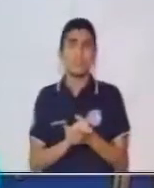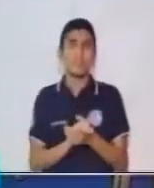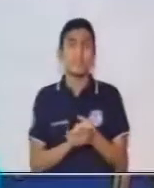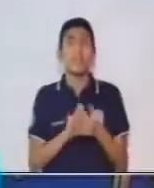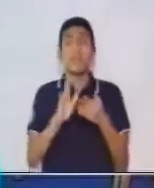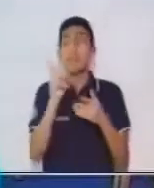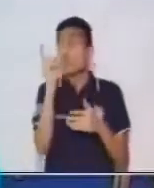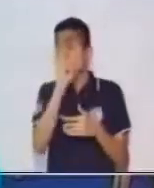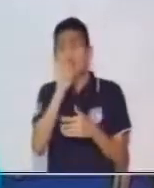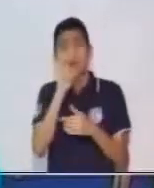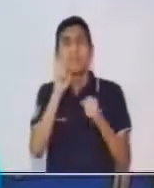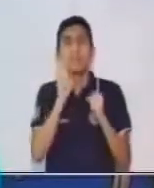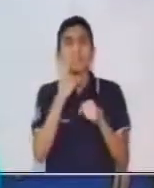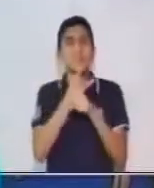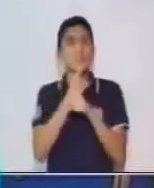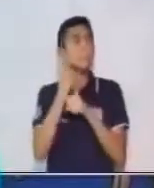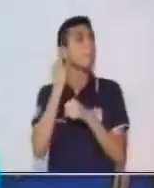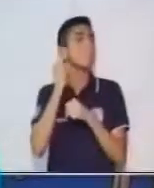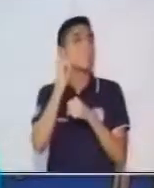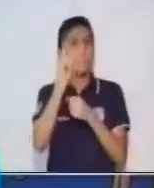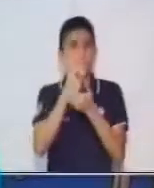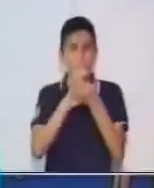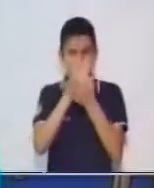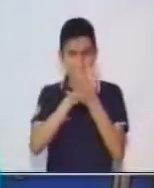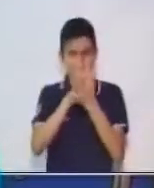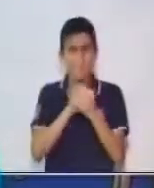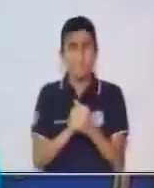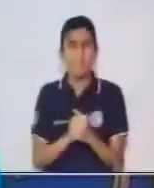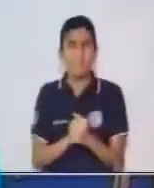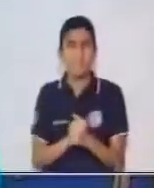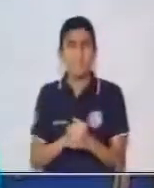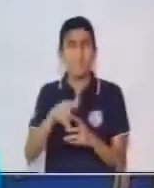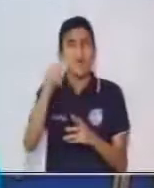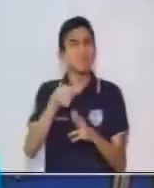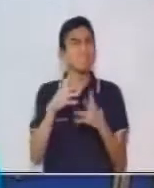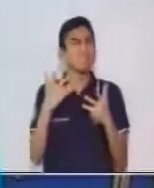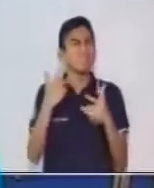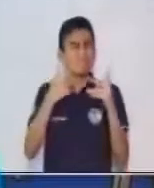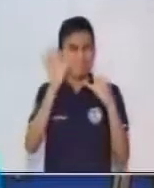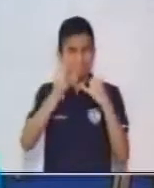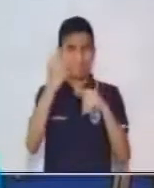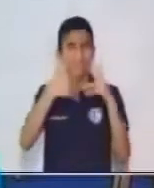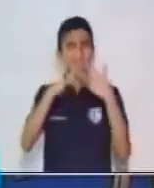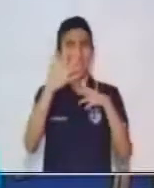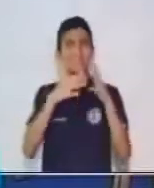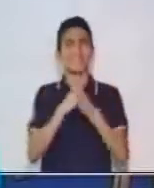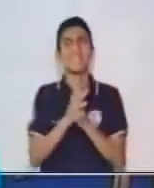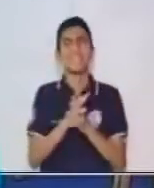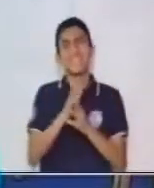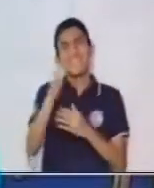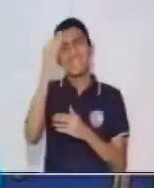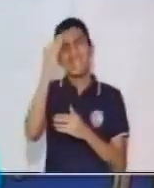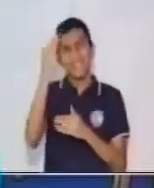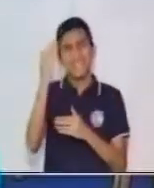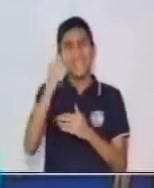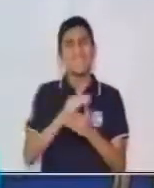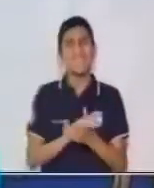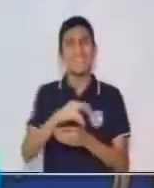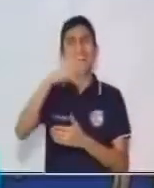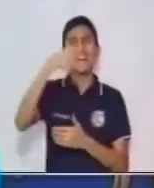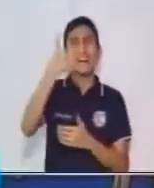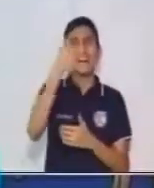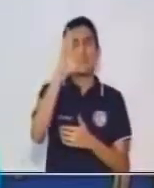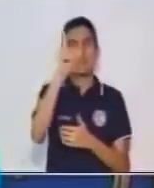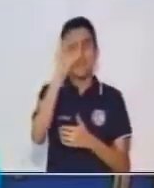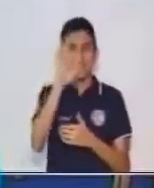y si no, también pueden utilizar su gel antibacterial. Y hoy, en Lengua de Señas, tenemos a Pablo.